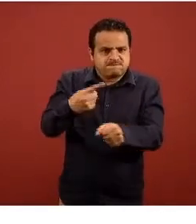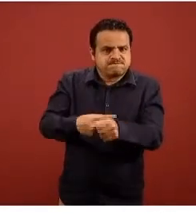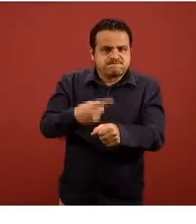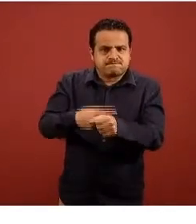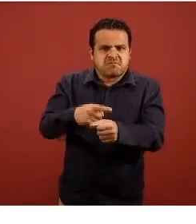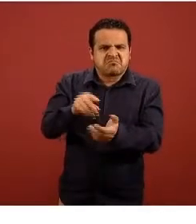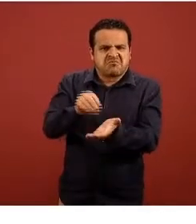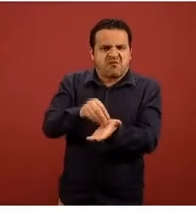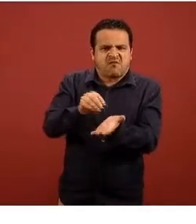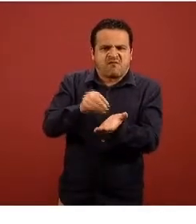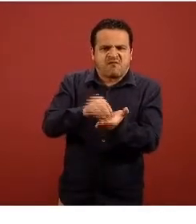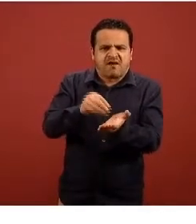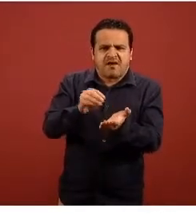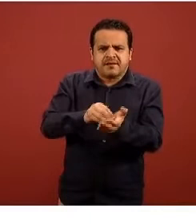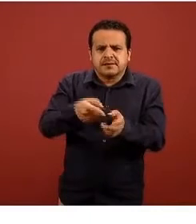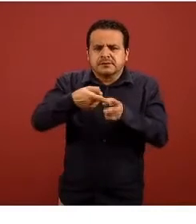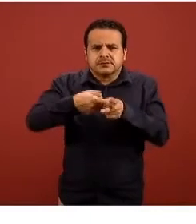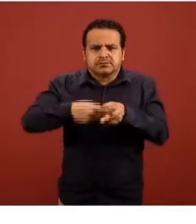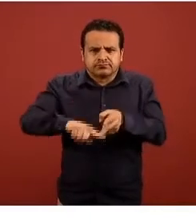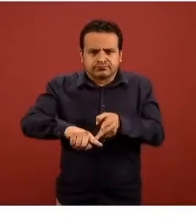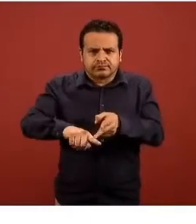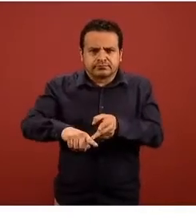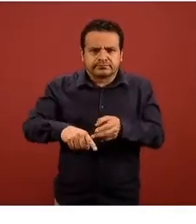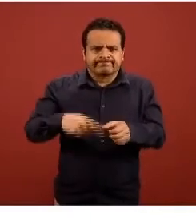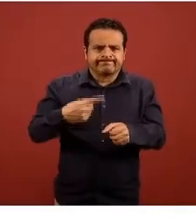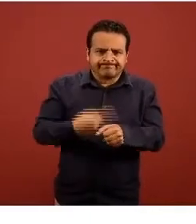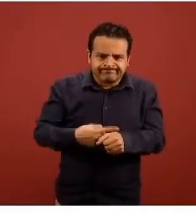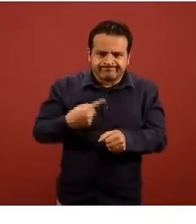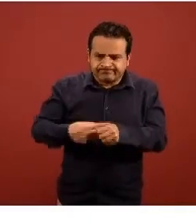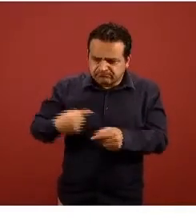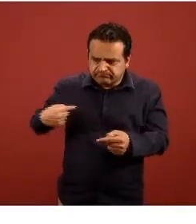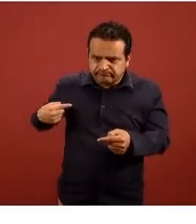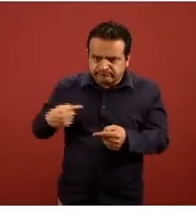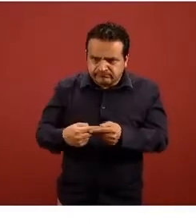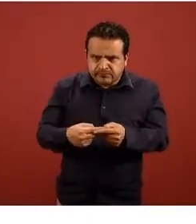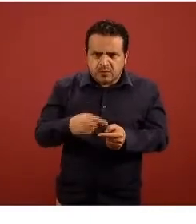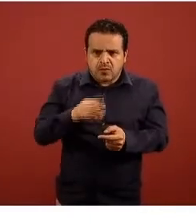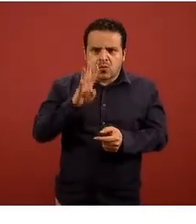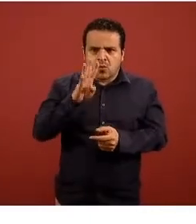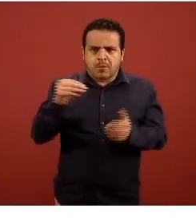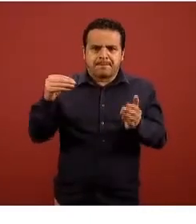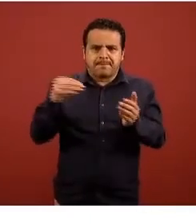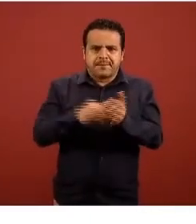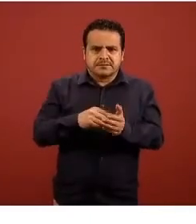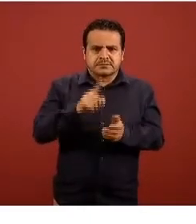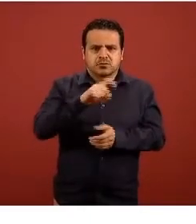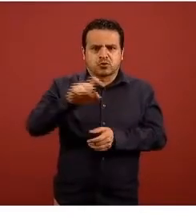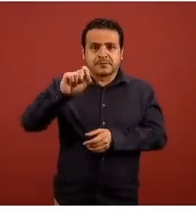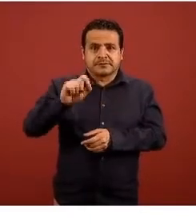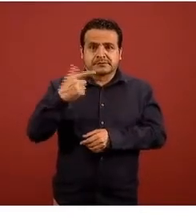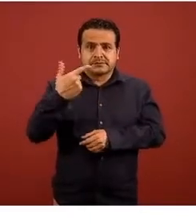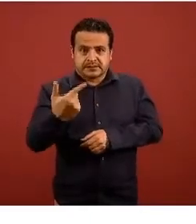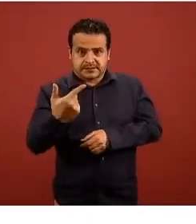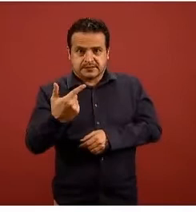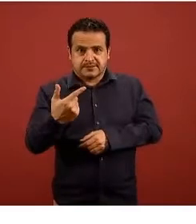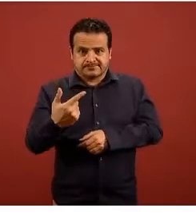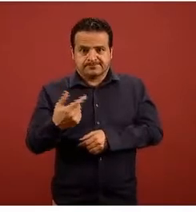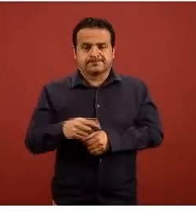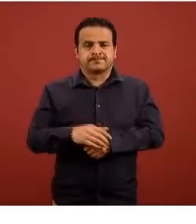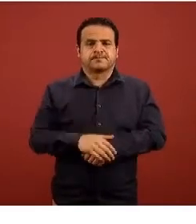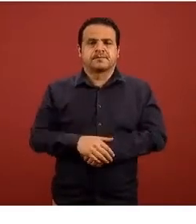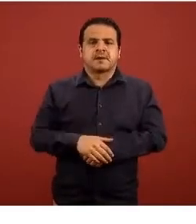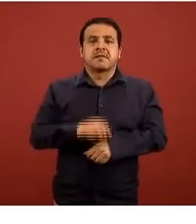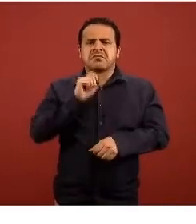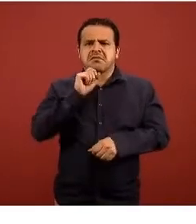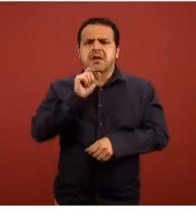de síntomas en los últimos 14 días que son estos 4.127 así también se encuentran aún en estudio